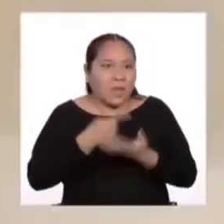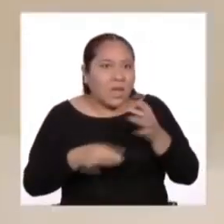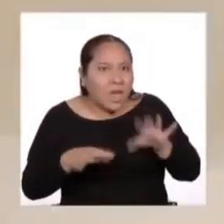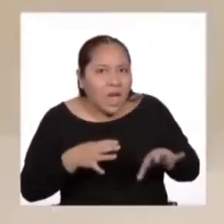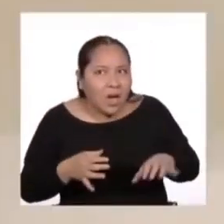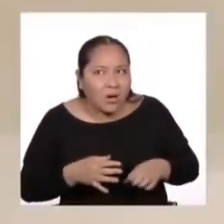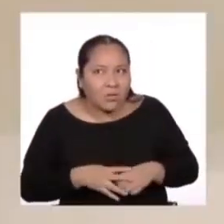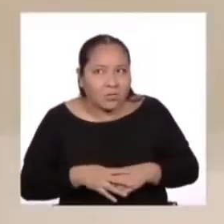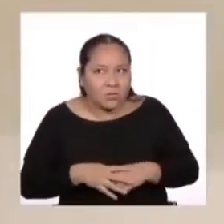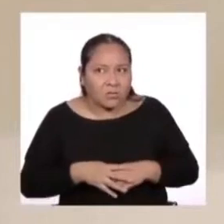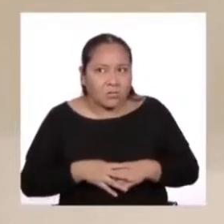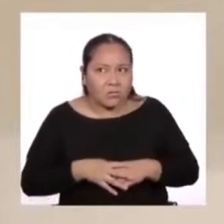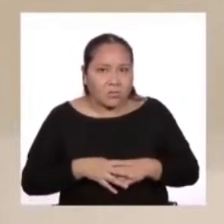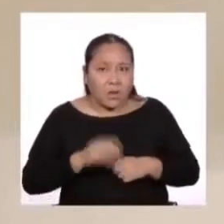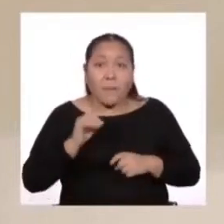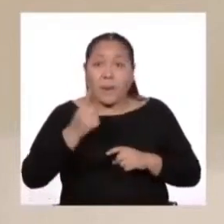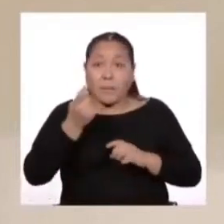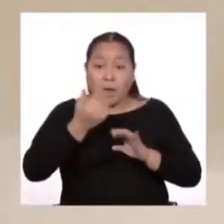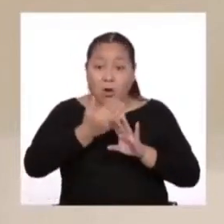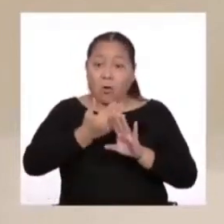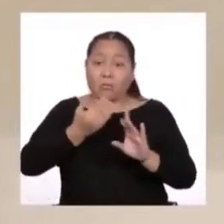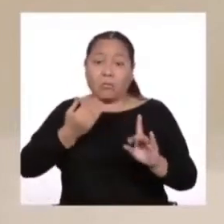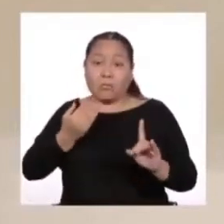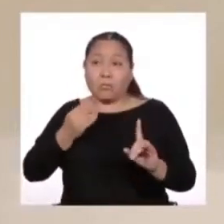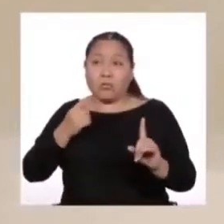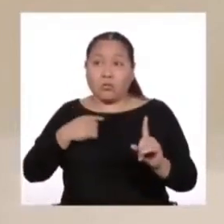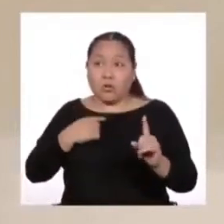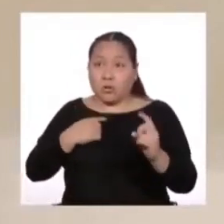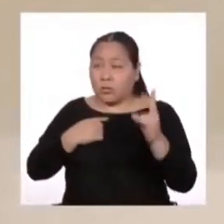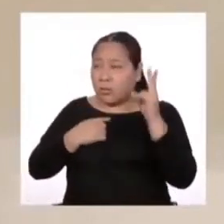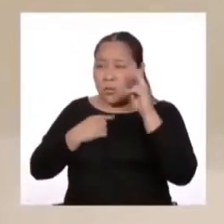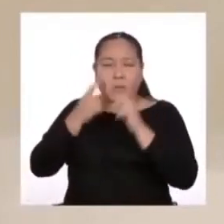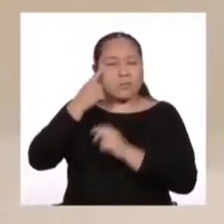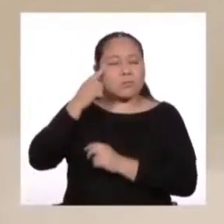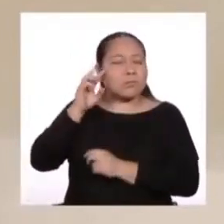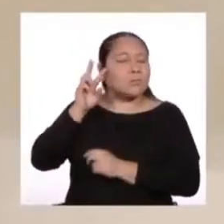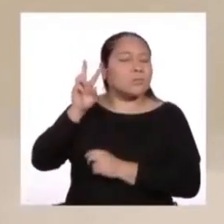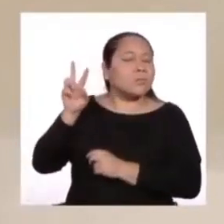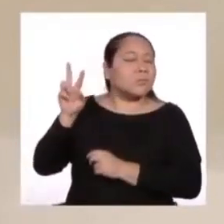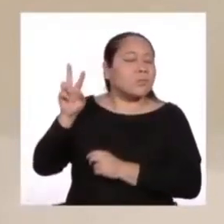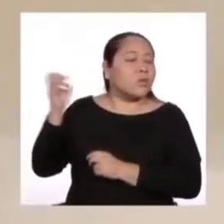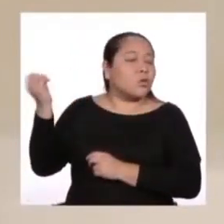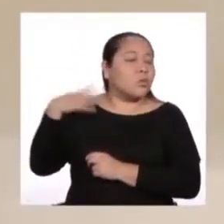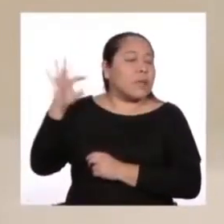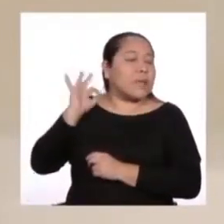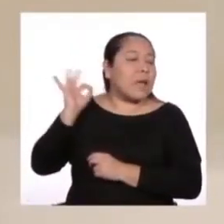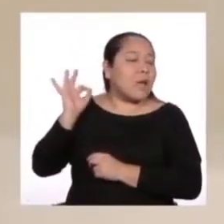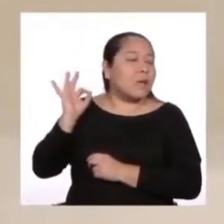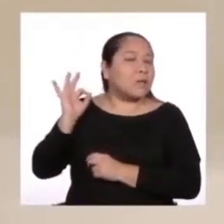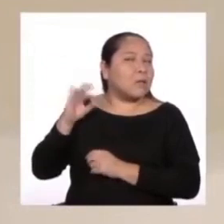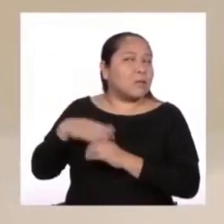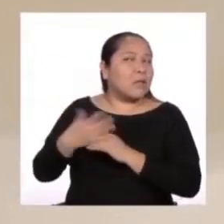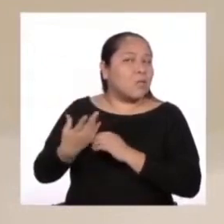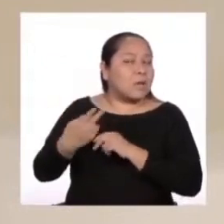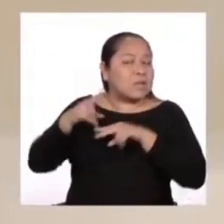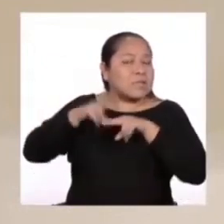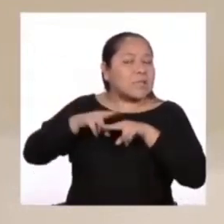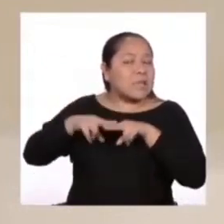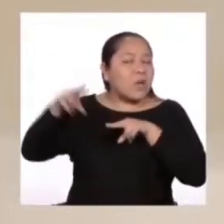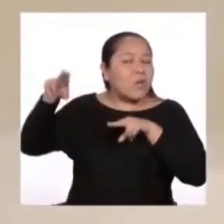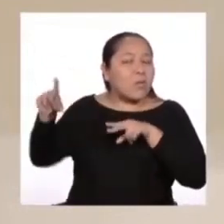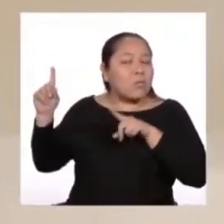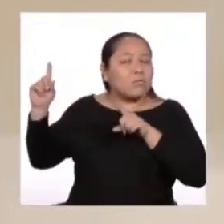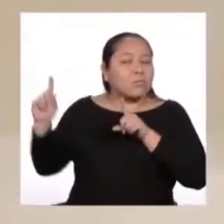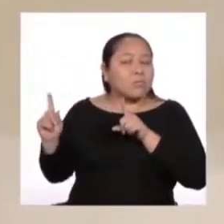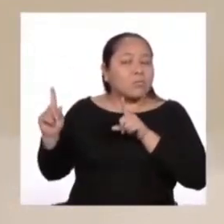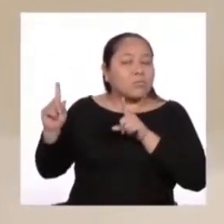hacer? Te sentarás primero a cierta distancia. Yo te miraré con el rabillo del ojo y tú no dirás nada. Pero luego podrás sentarte cada día